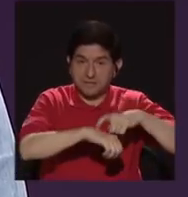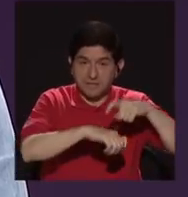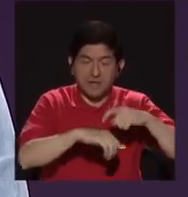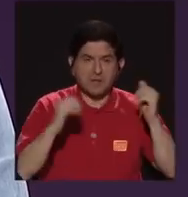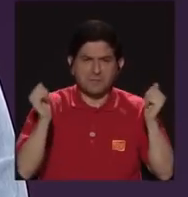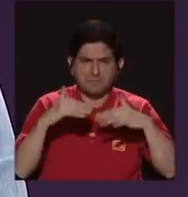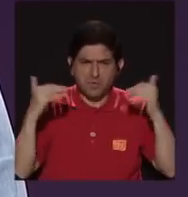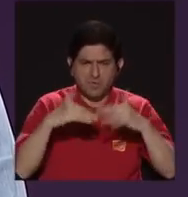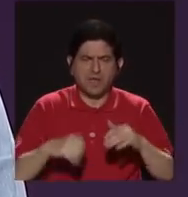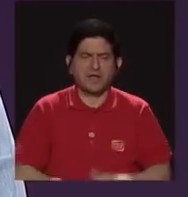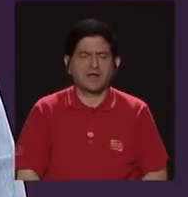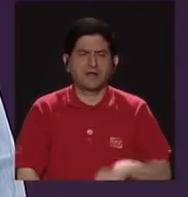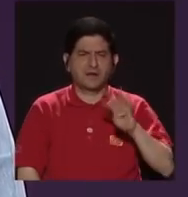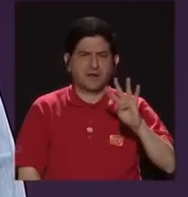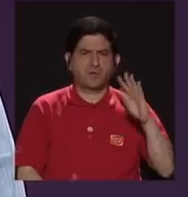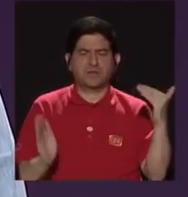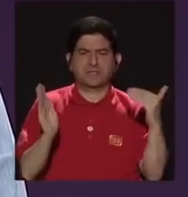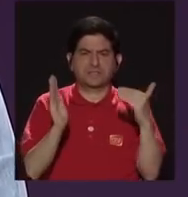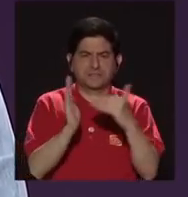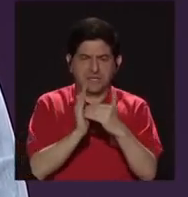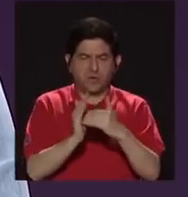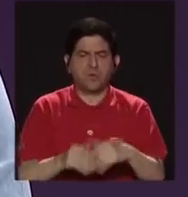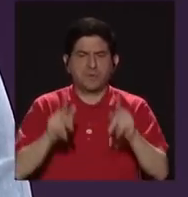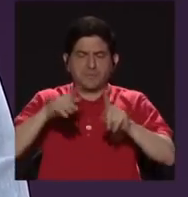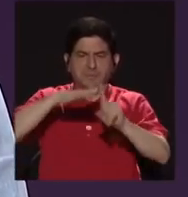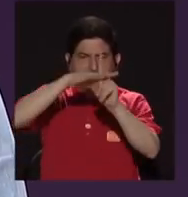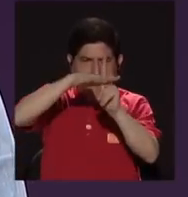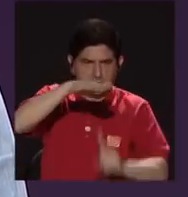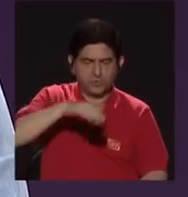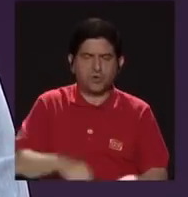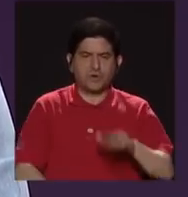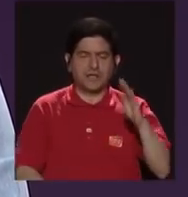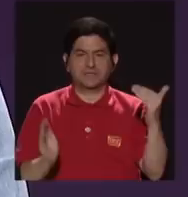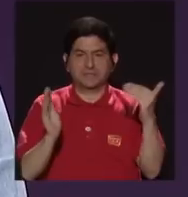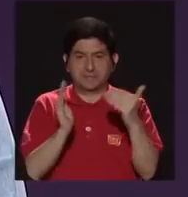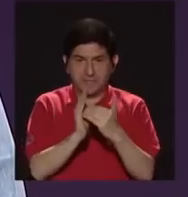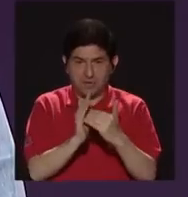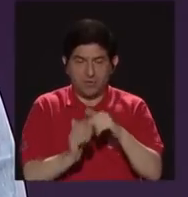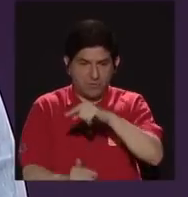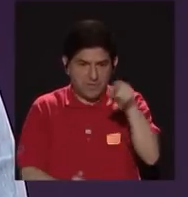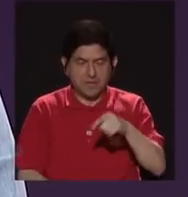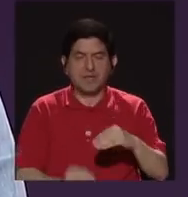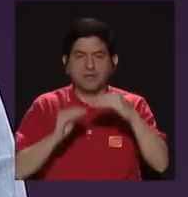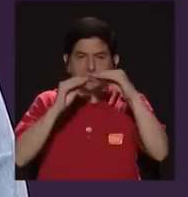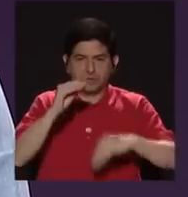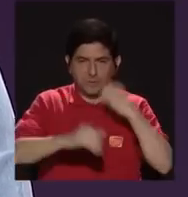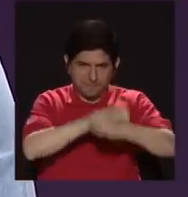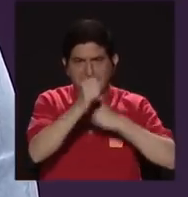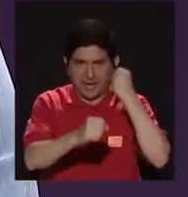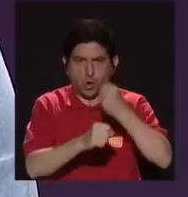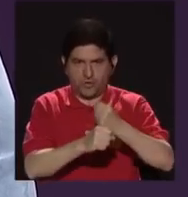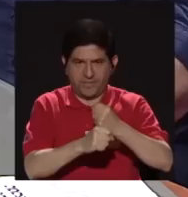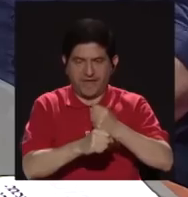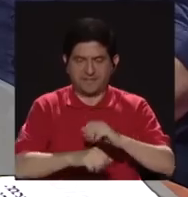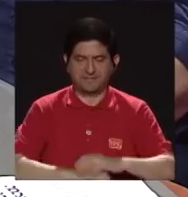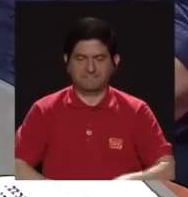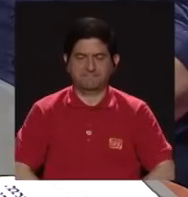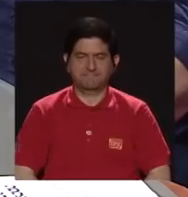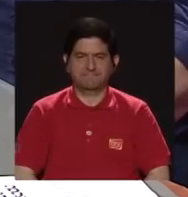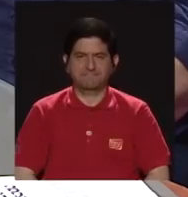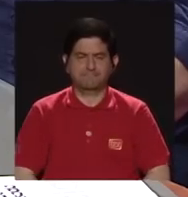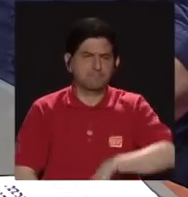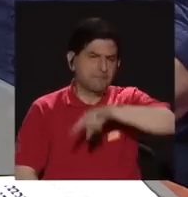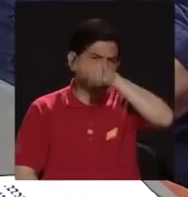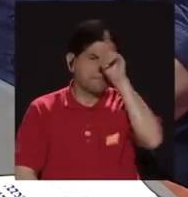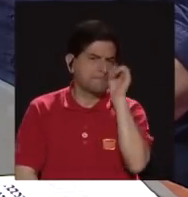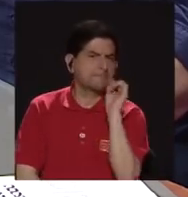de guerra hay 45 mil desaparecidos, 5 mil de los cuales son menores de edad. La